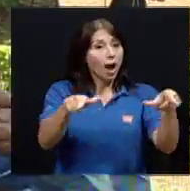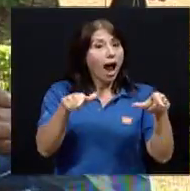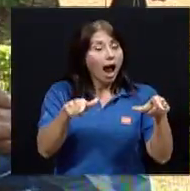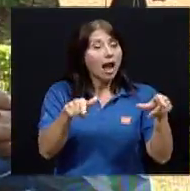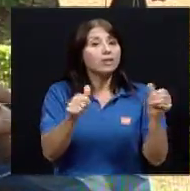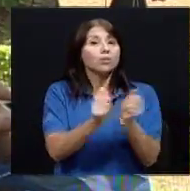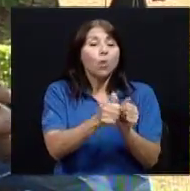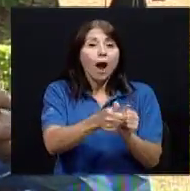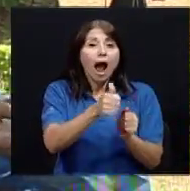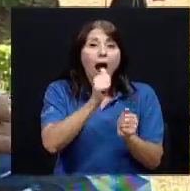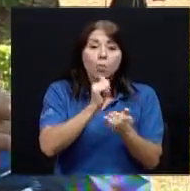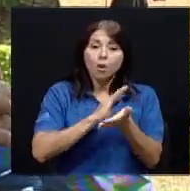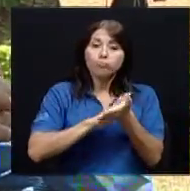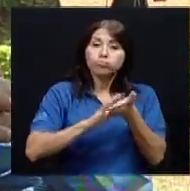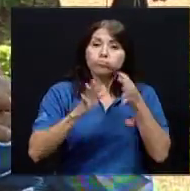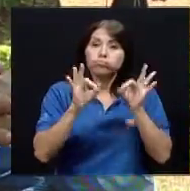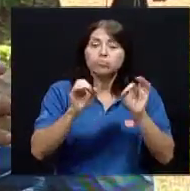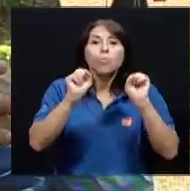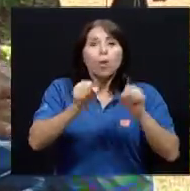consumo humano,